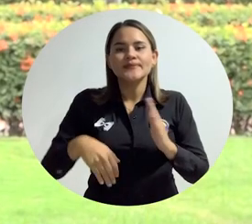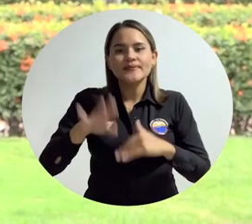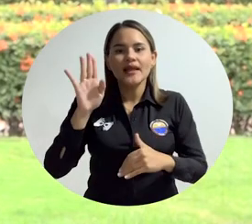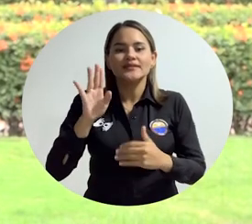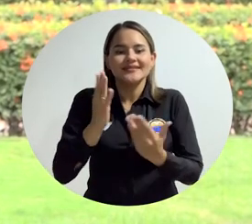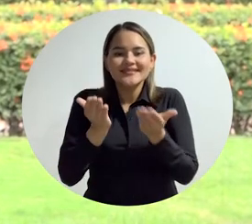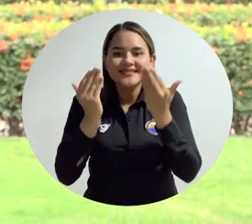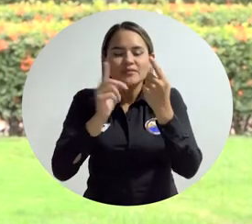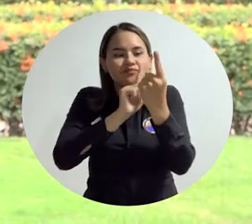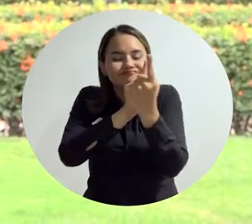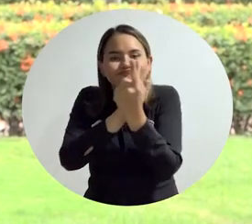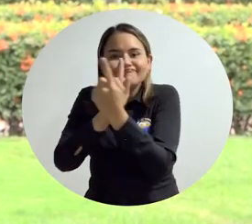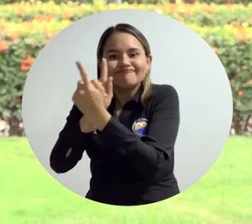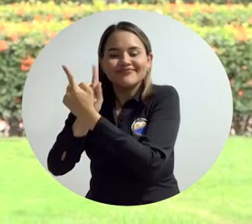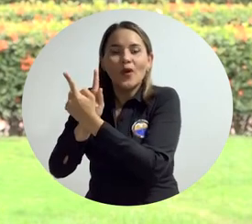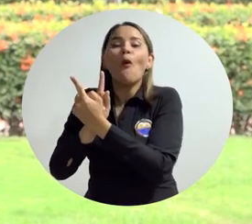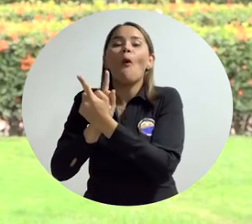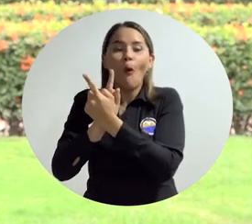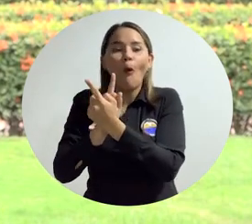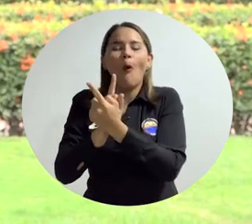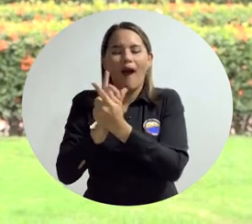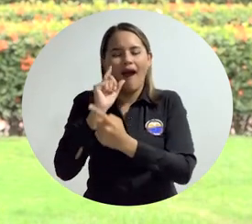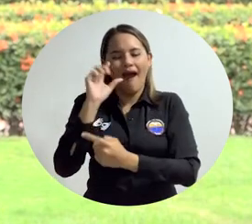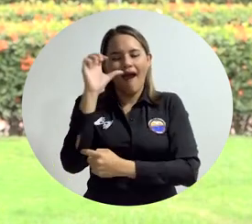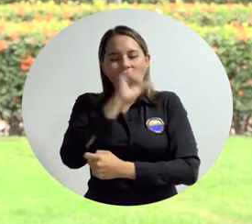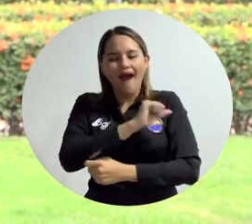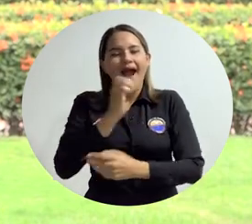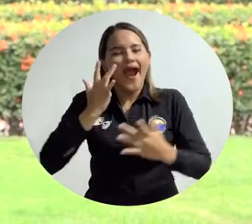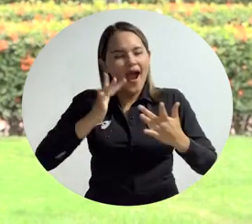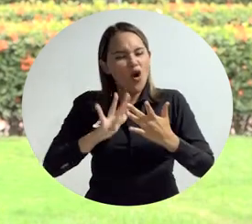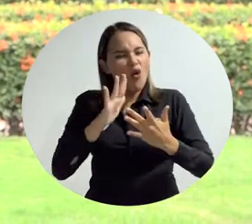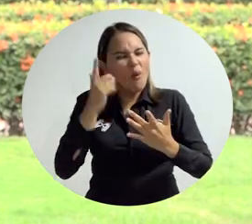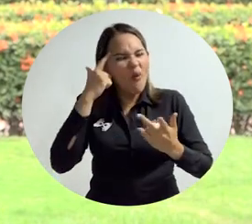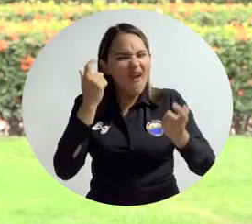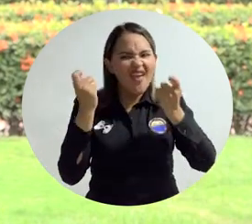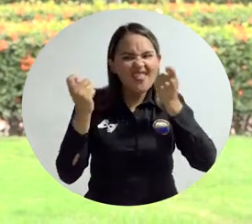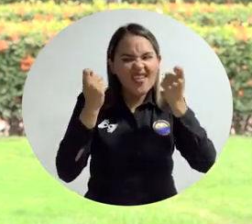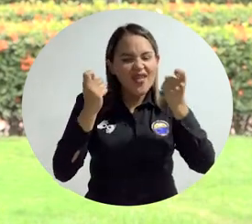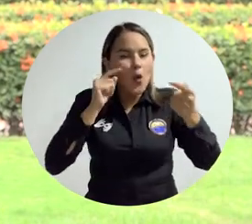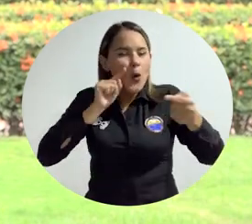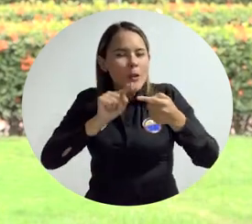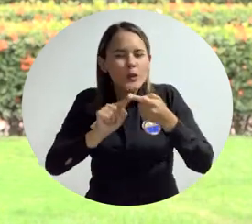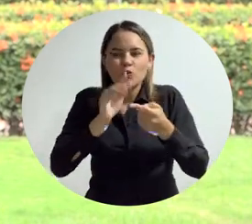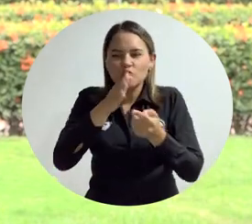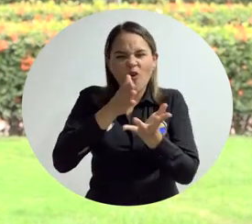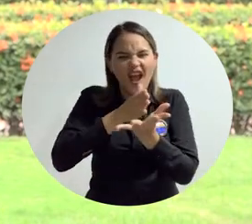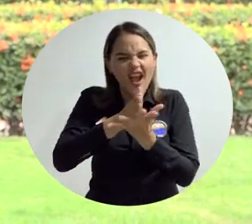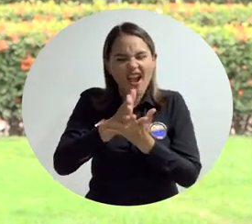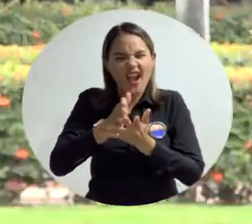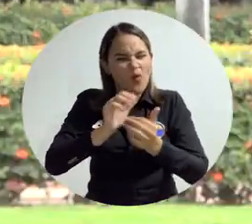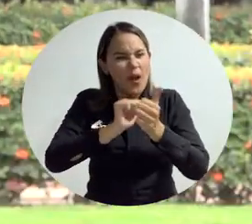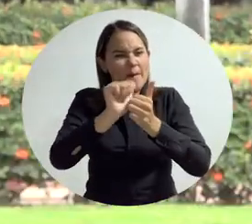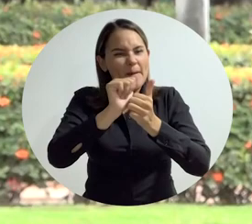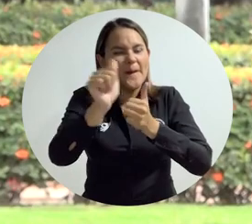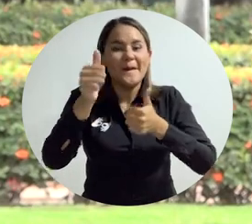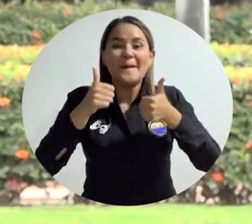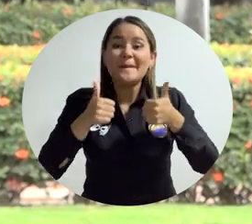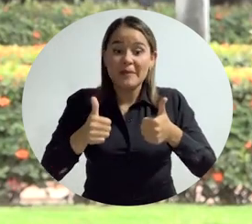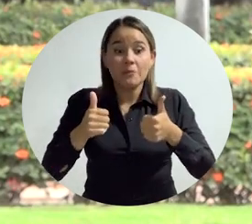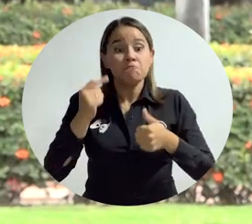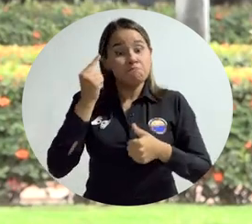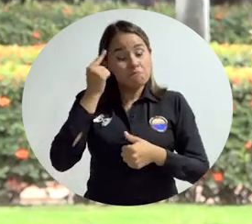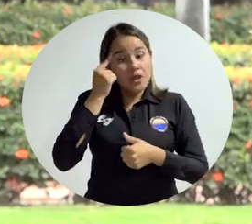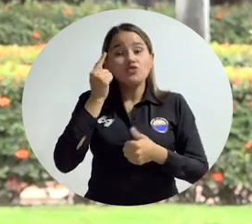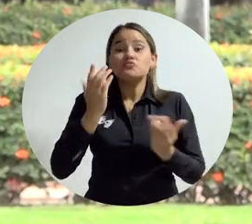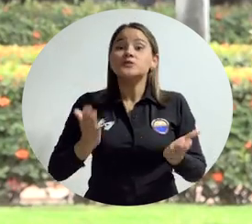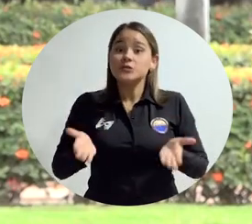La verdad siento que ha sido un encuentro muy beneficioso, ya que en ellos han podido ver cómo implementamos estrategias para avanzar a lo largo de nuestra carrera. Pienso que es un